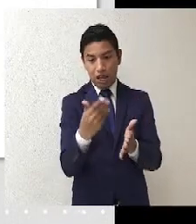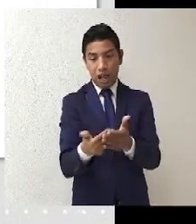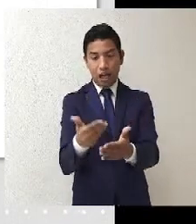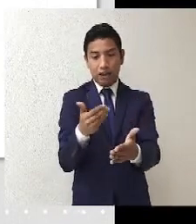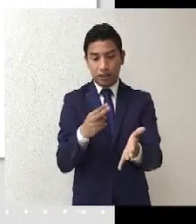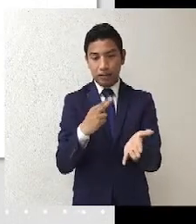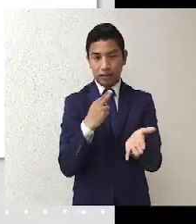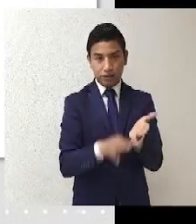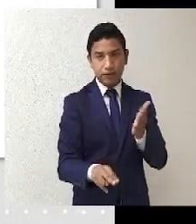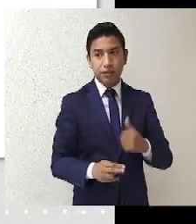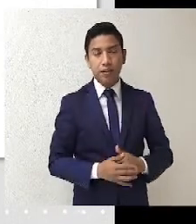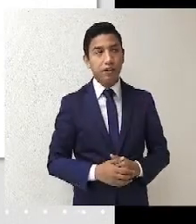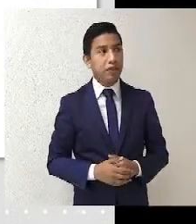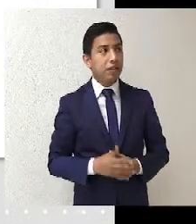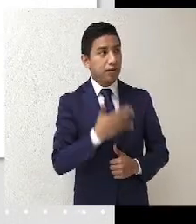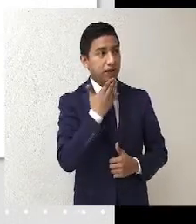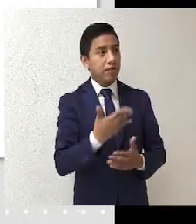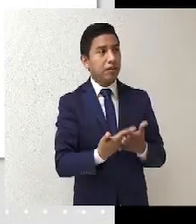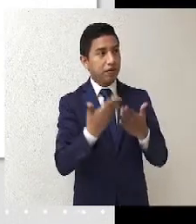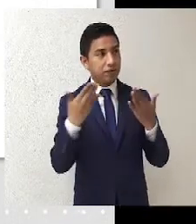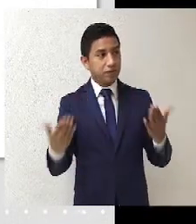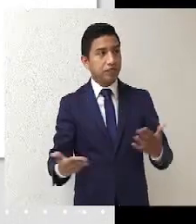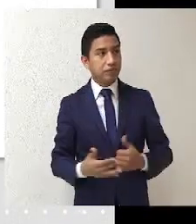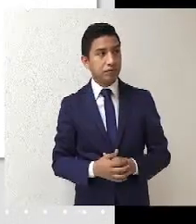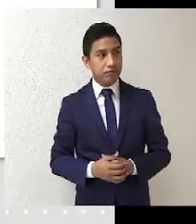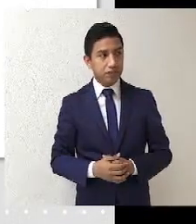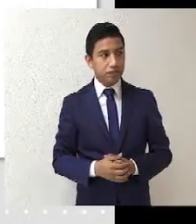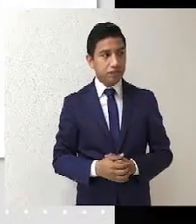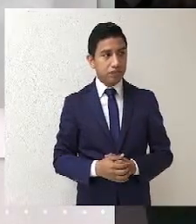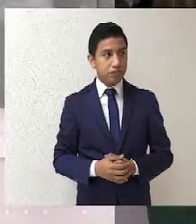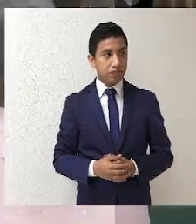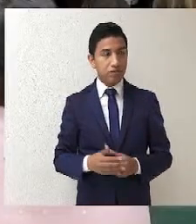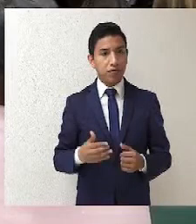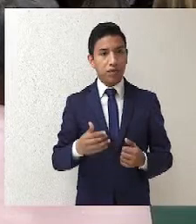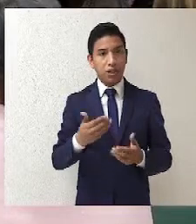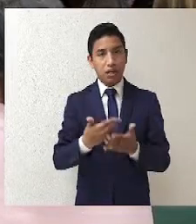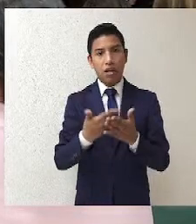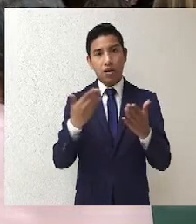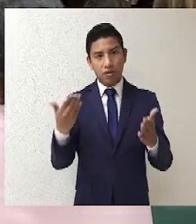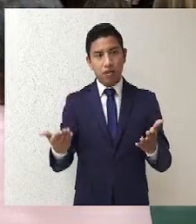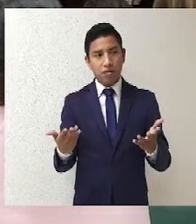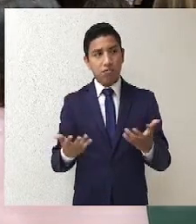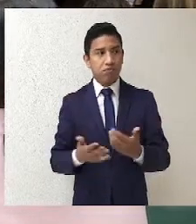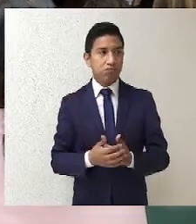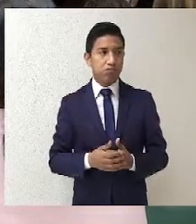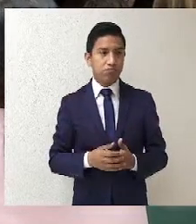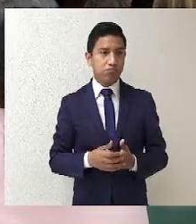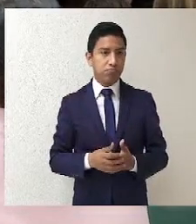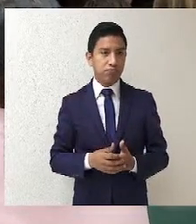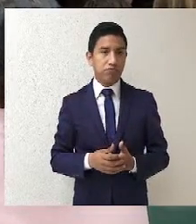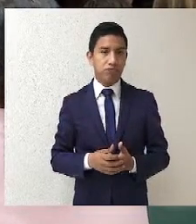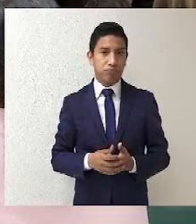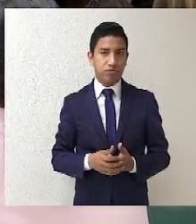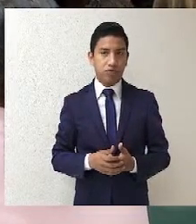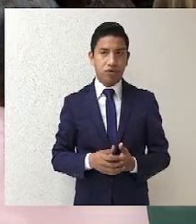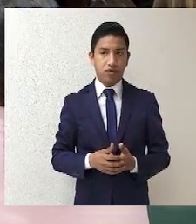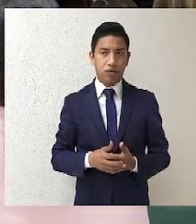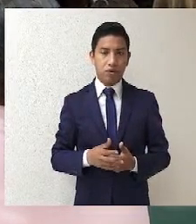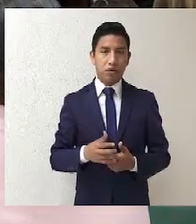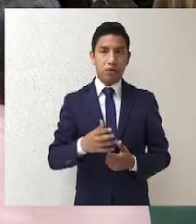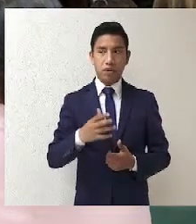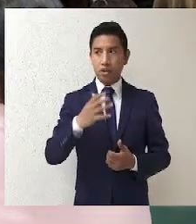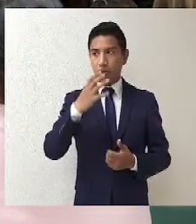Y, obviamente, vamos a la instancia. A la instancia les decía que quien conoce en los procesos